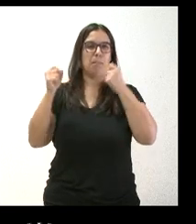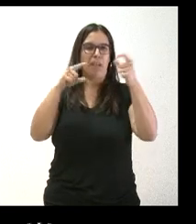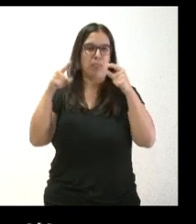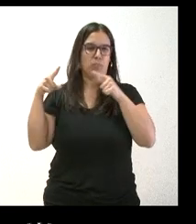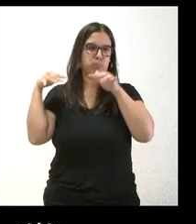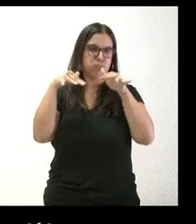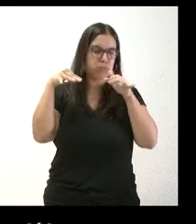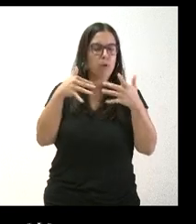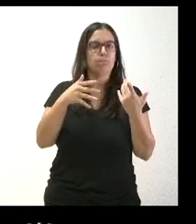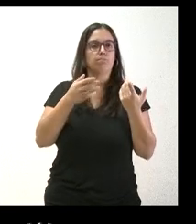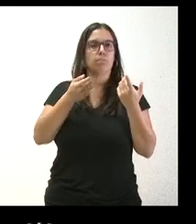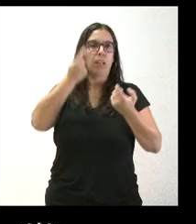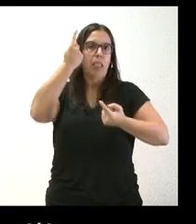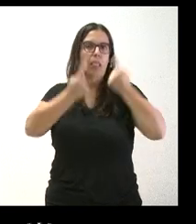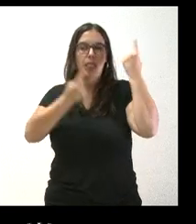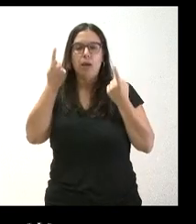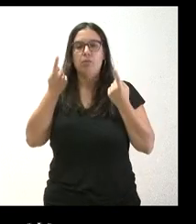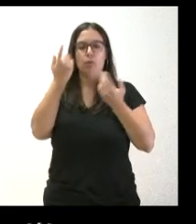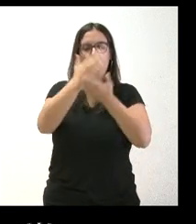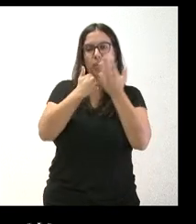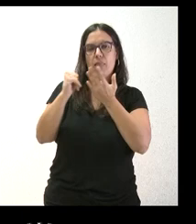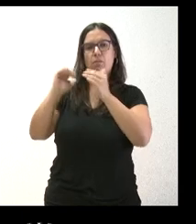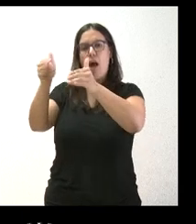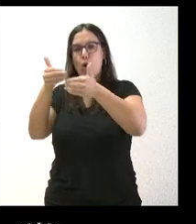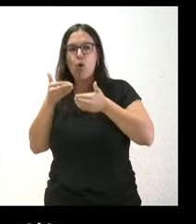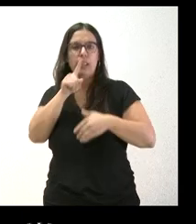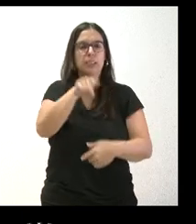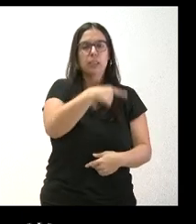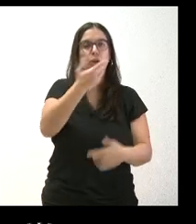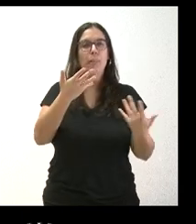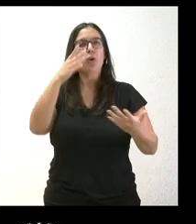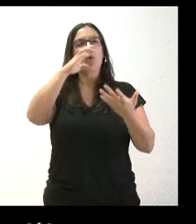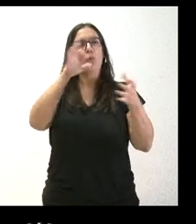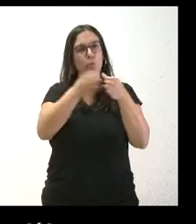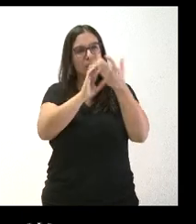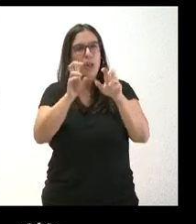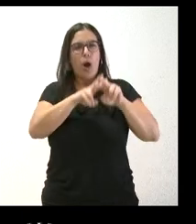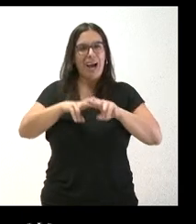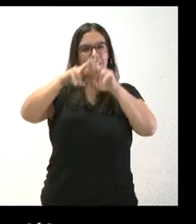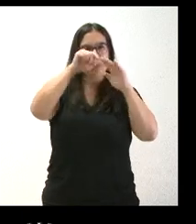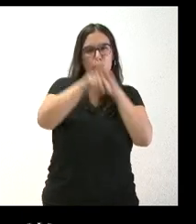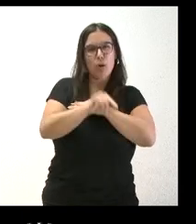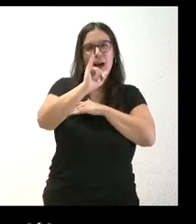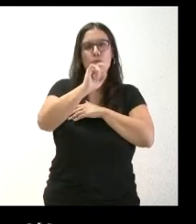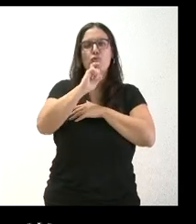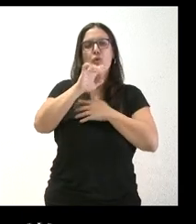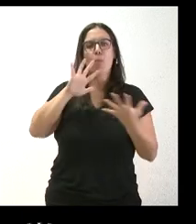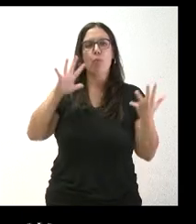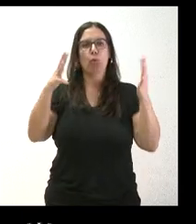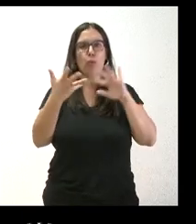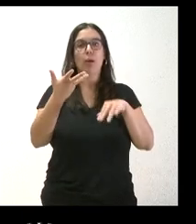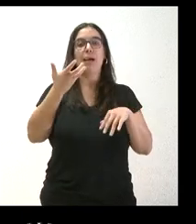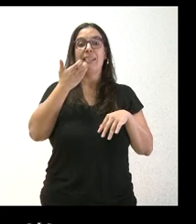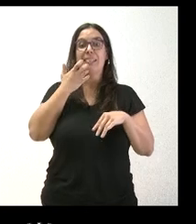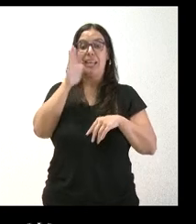las comunidades van acogiendo, etcétera, pero ¿tiene analizado la Junta cómo es la evolución de estos menores que